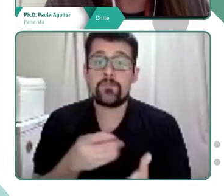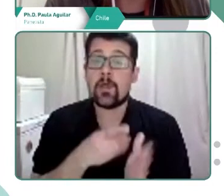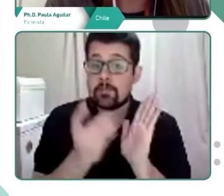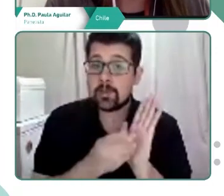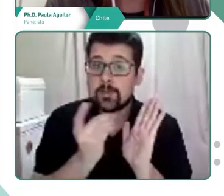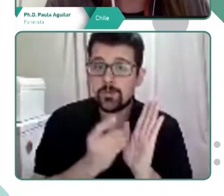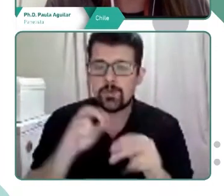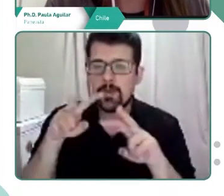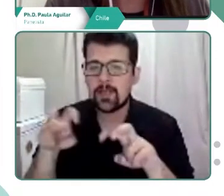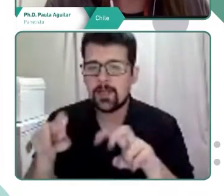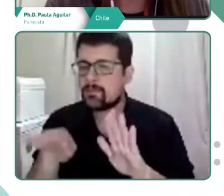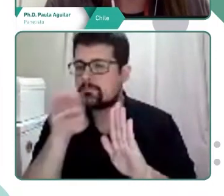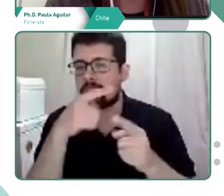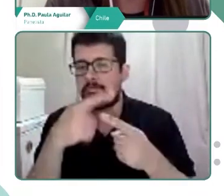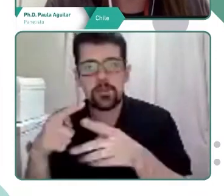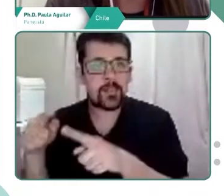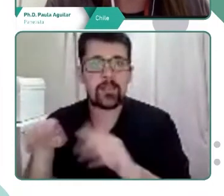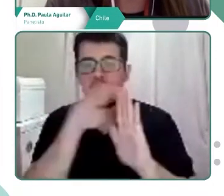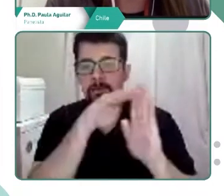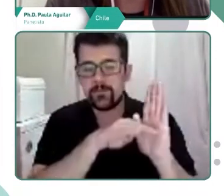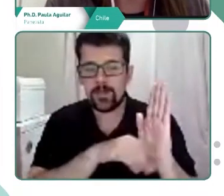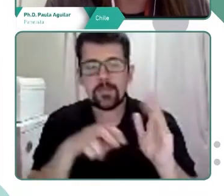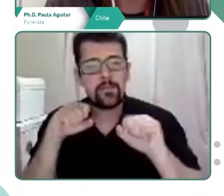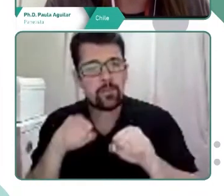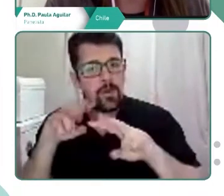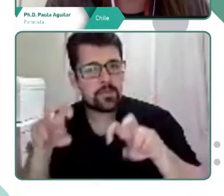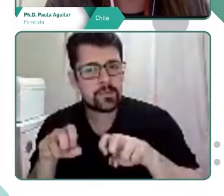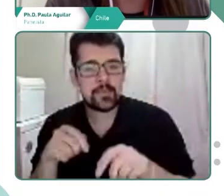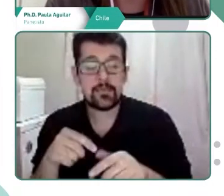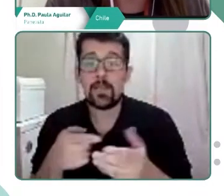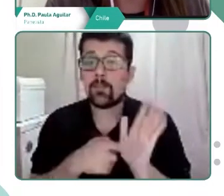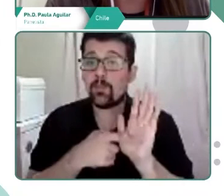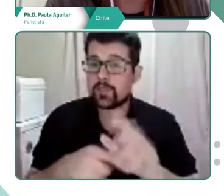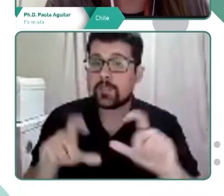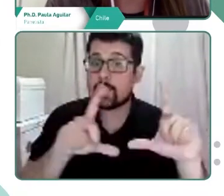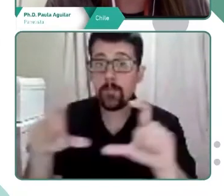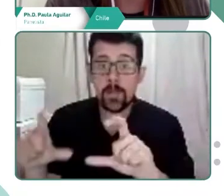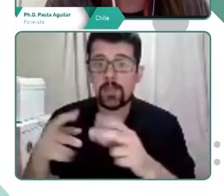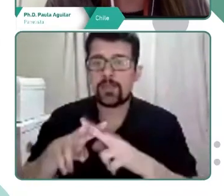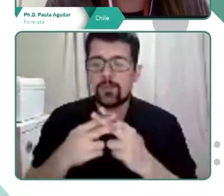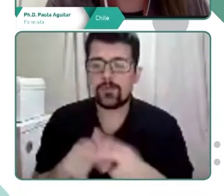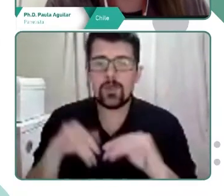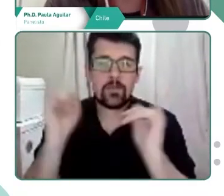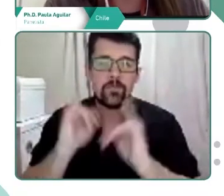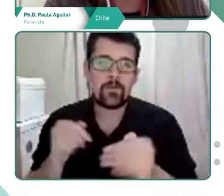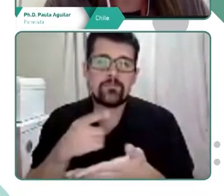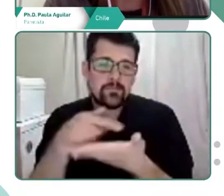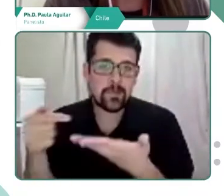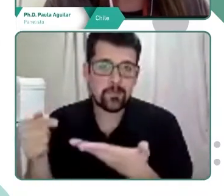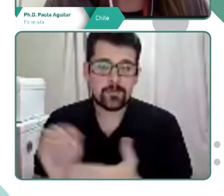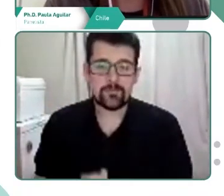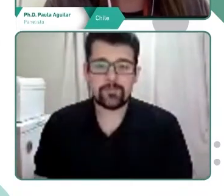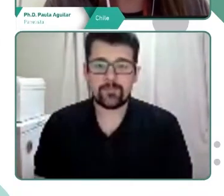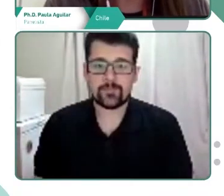dichas categorías ha permitido evidenciar rasgos del etos, a través de la descripción de imágenes que los profesores construyen lingüísticamente en la enunciación,